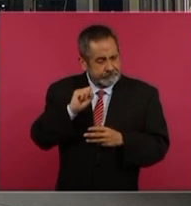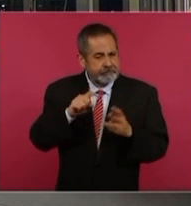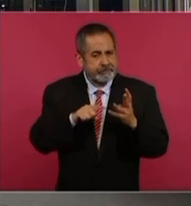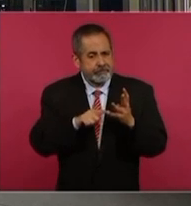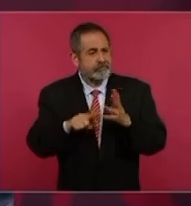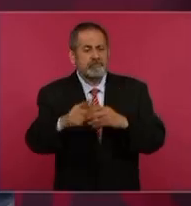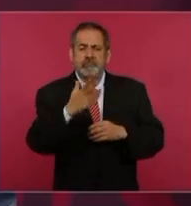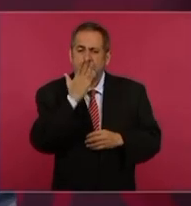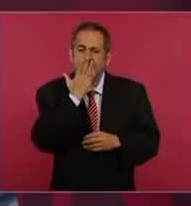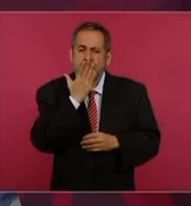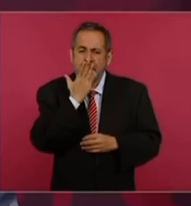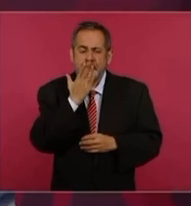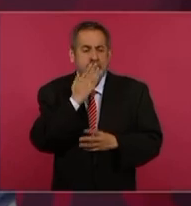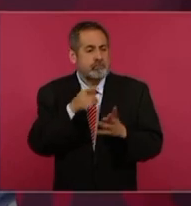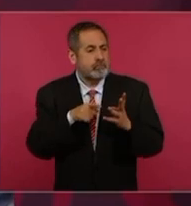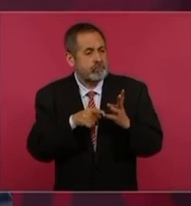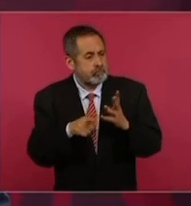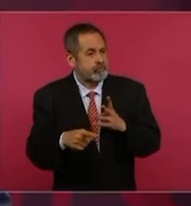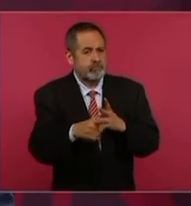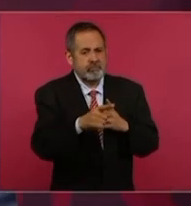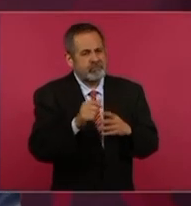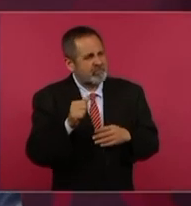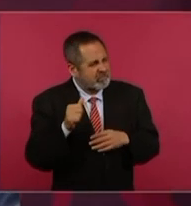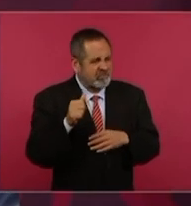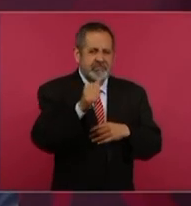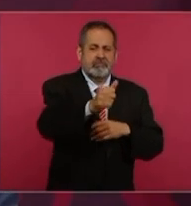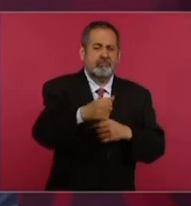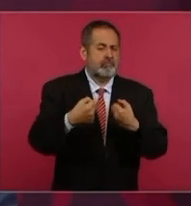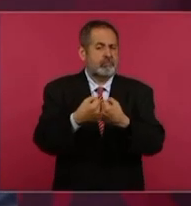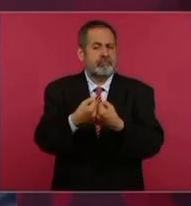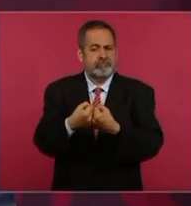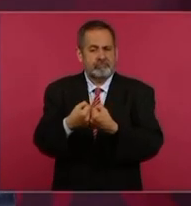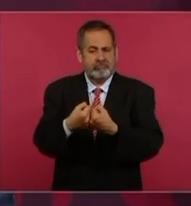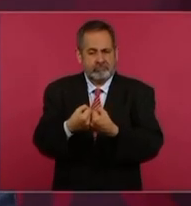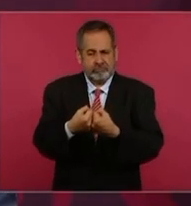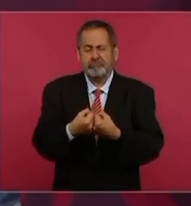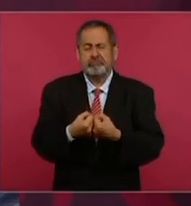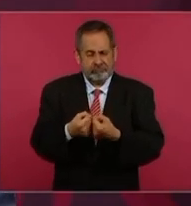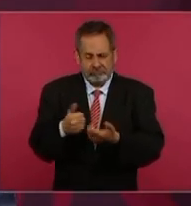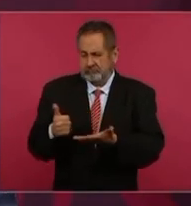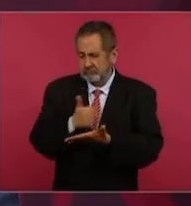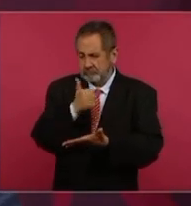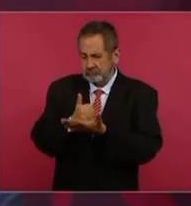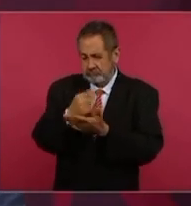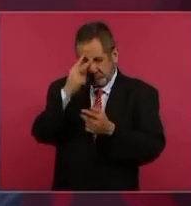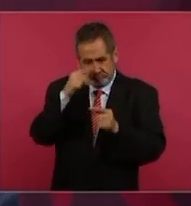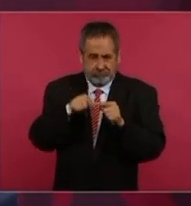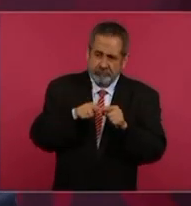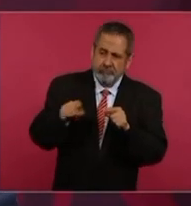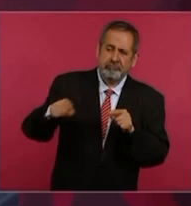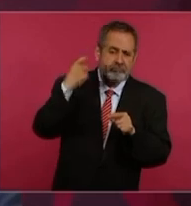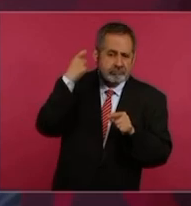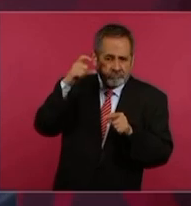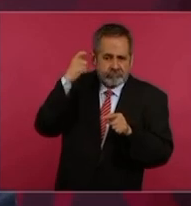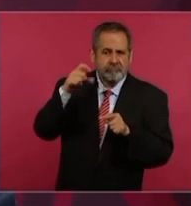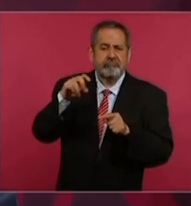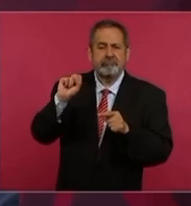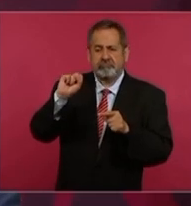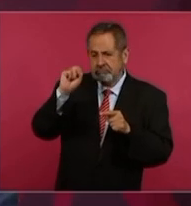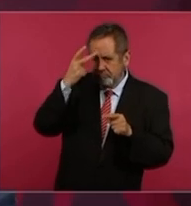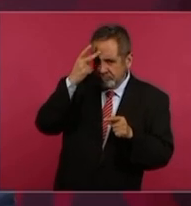Sonora, hasta la frontera. De la Ciudad de México a Querétaro, a San Luis Potosí,